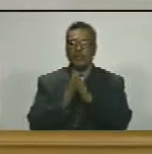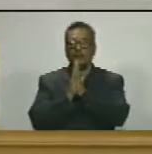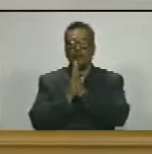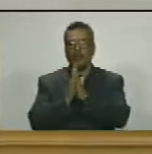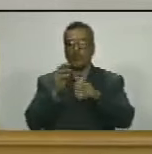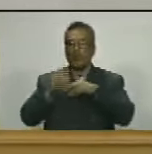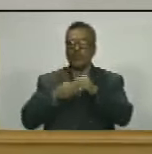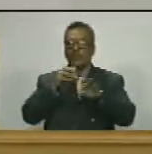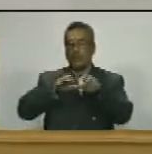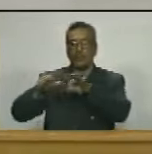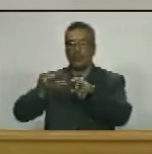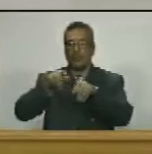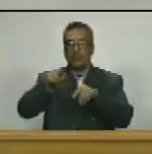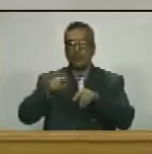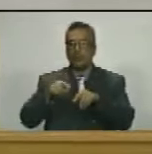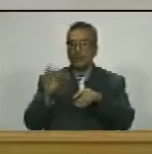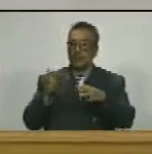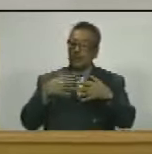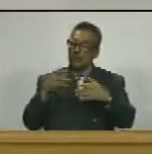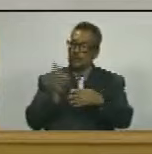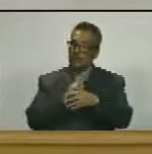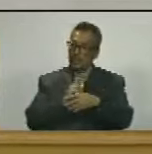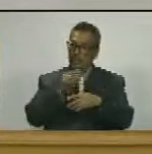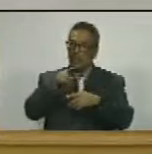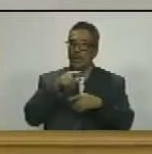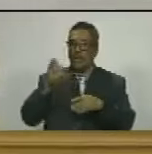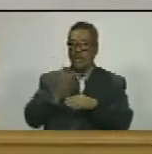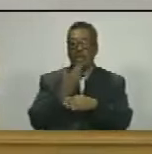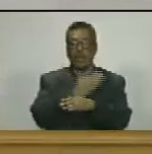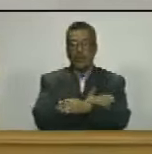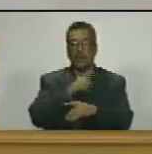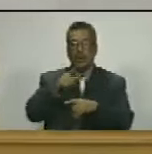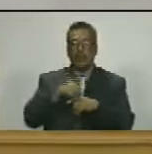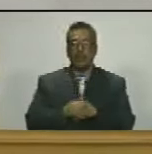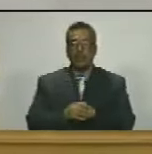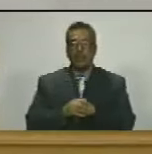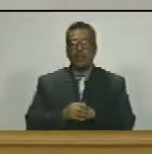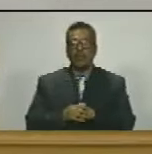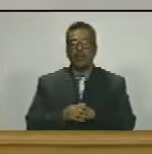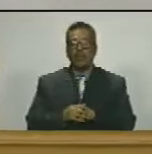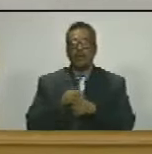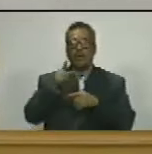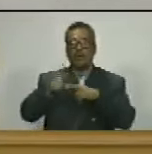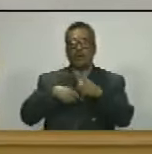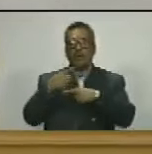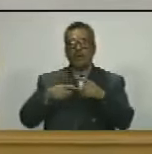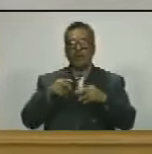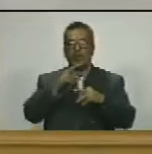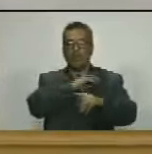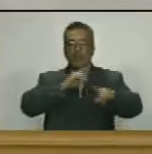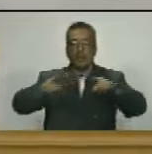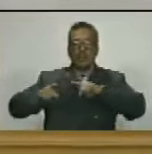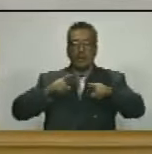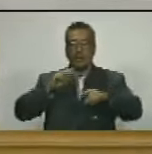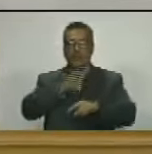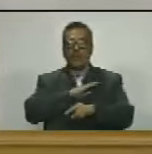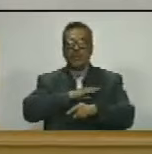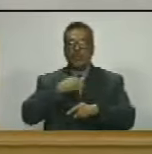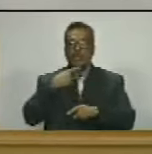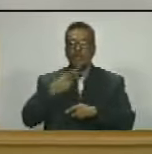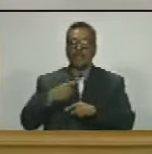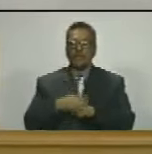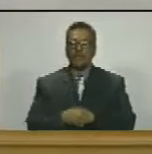favor remítanlo la secretaría lo más pronto posible antes que la atraviliaria junta directiva los nombres por ustedes